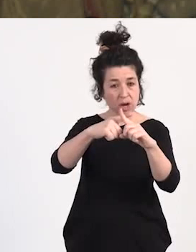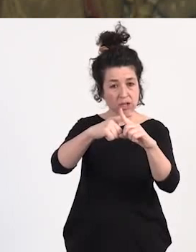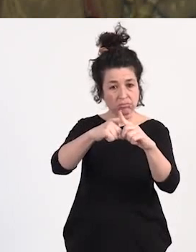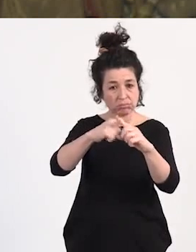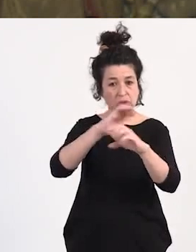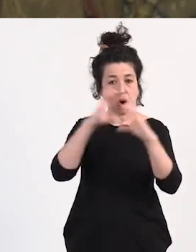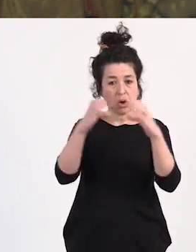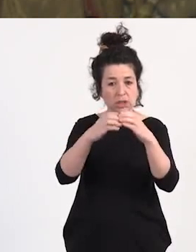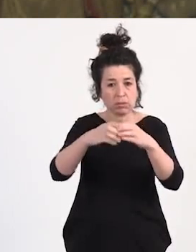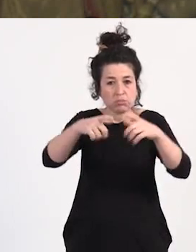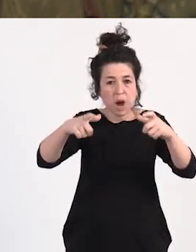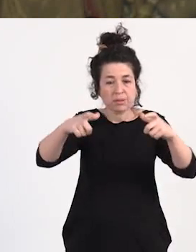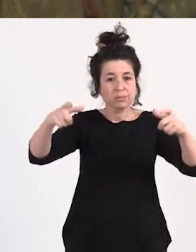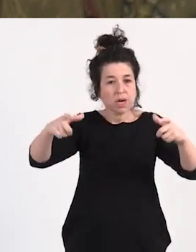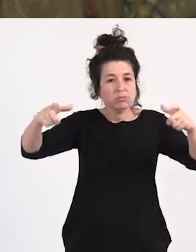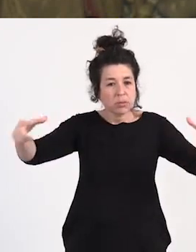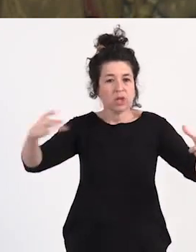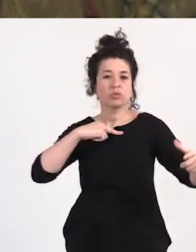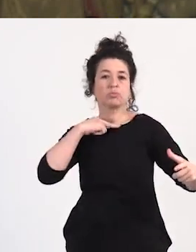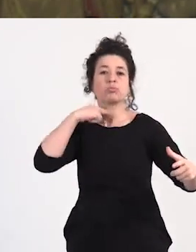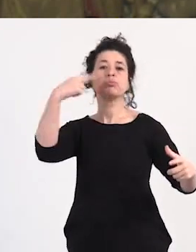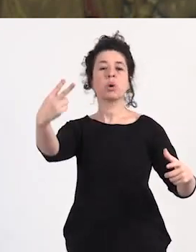creciendo que vamos levantando la voz que tenemos